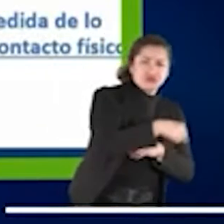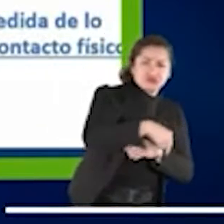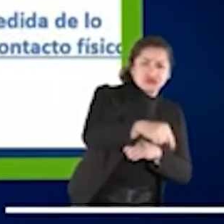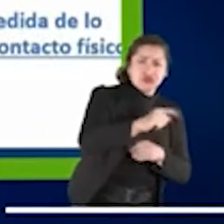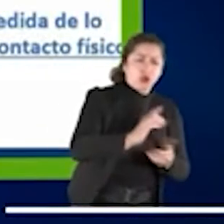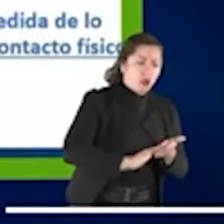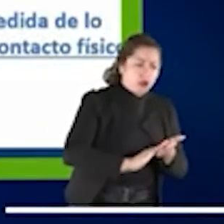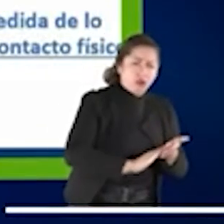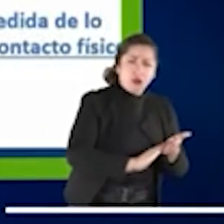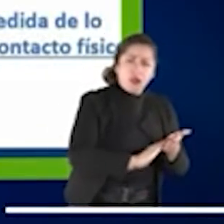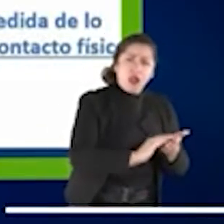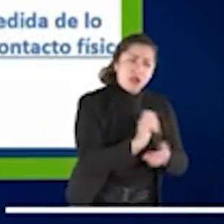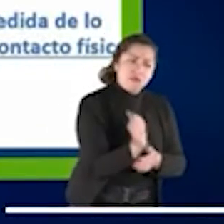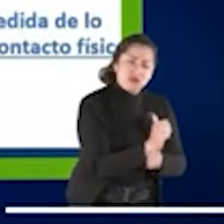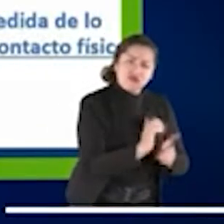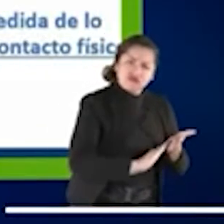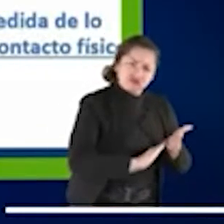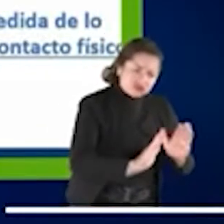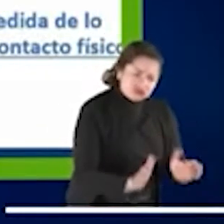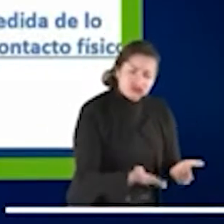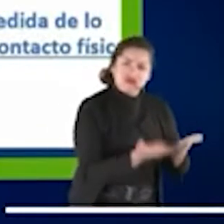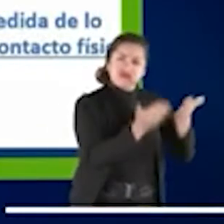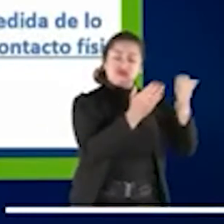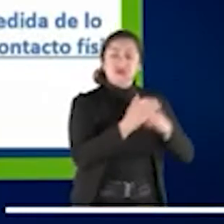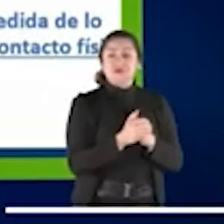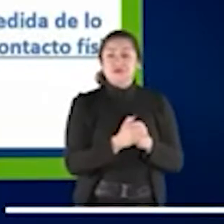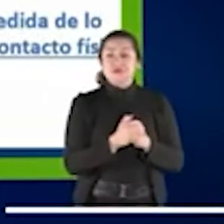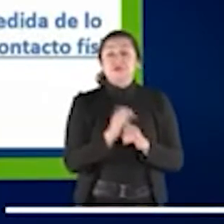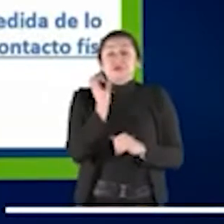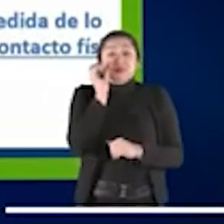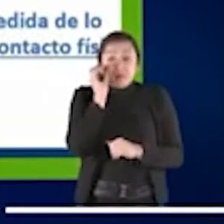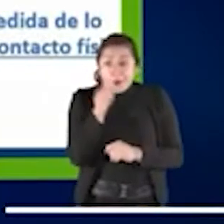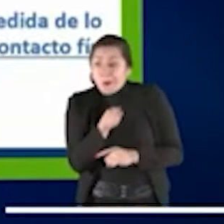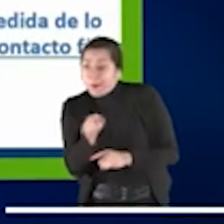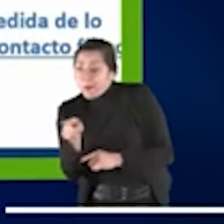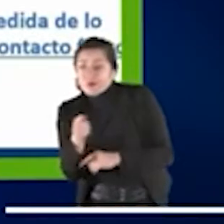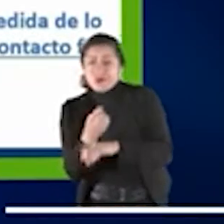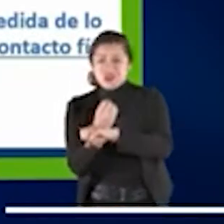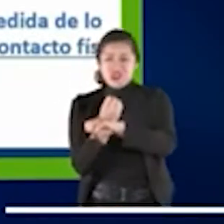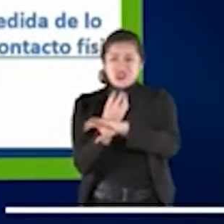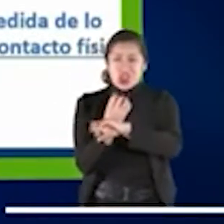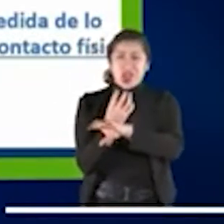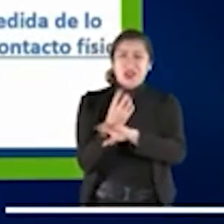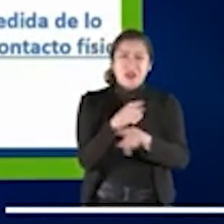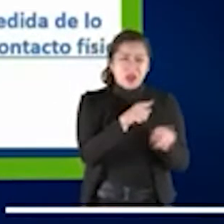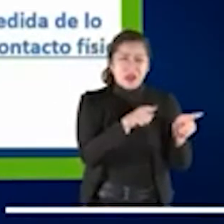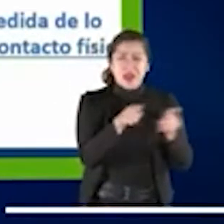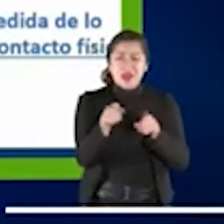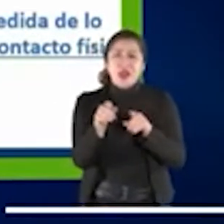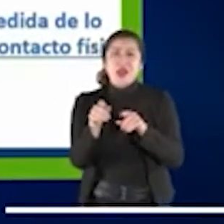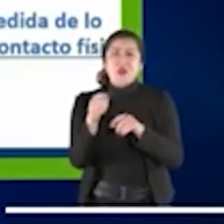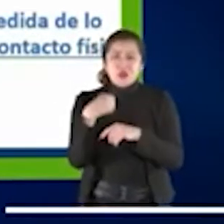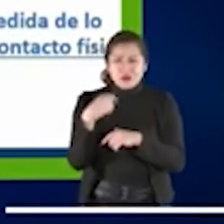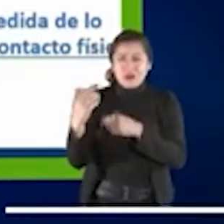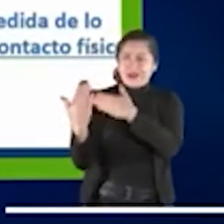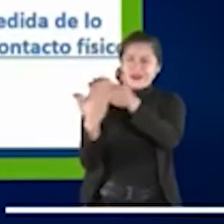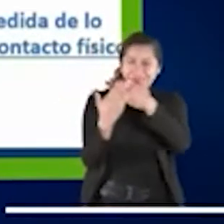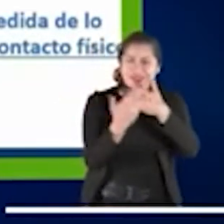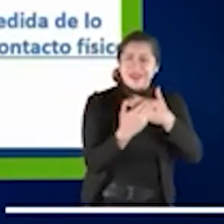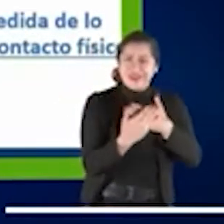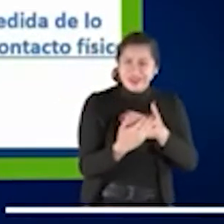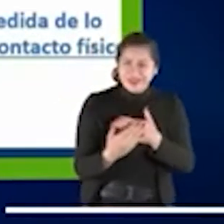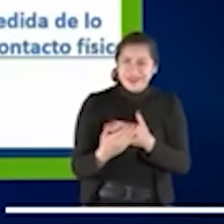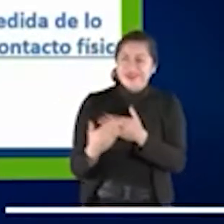restaurativas. Me vais a decir, seguramente en el chat, veremos que en muchas partes eso no es del